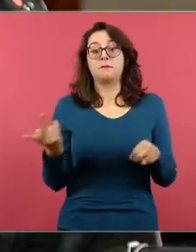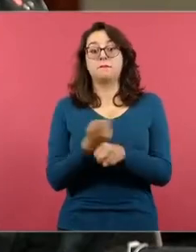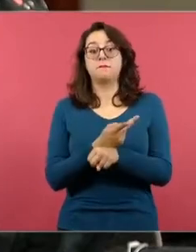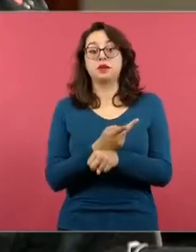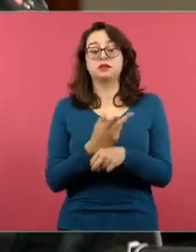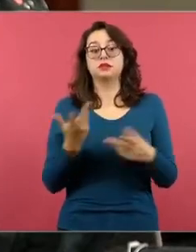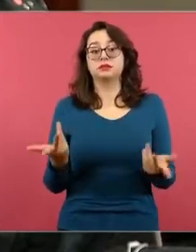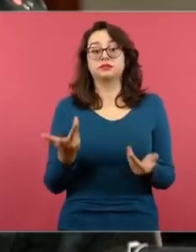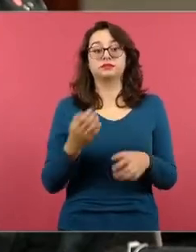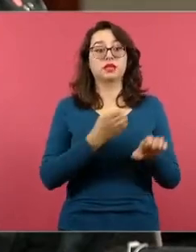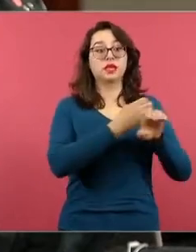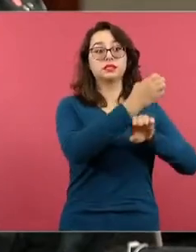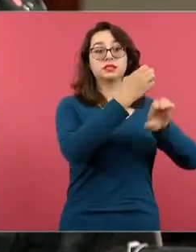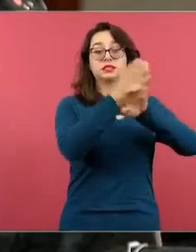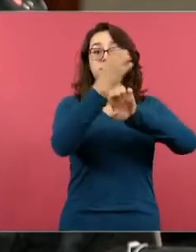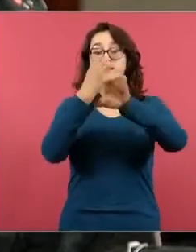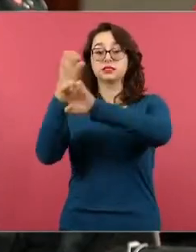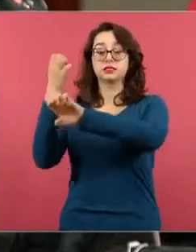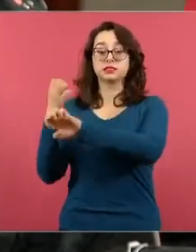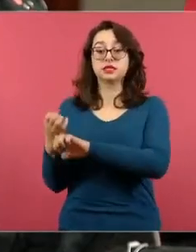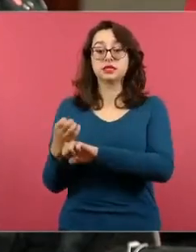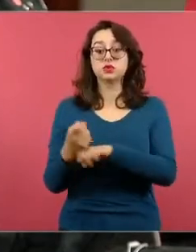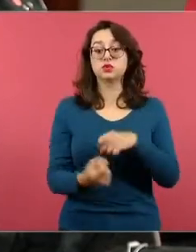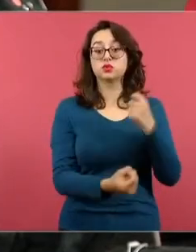de los estados de las entidades que